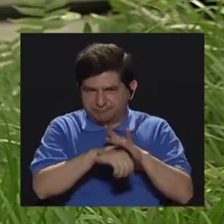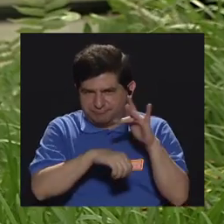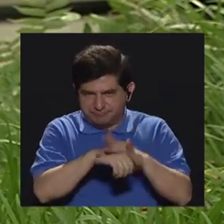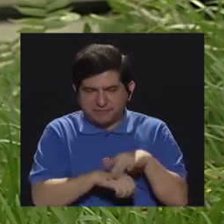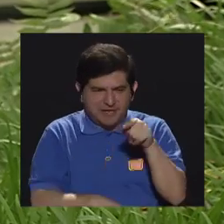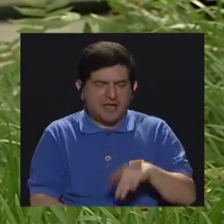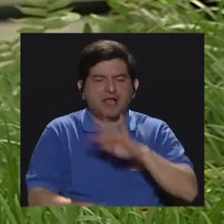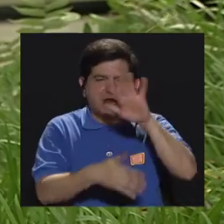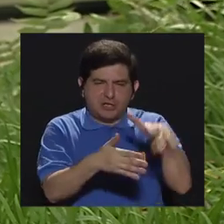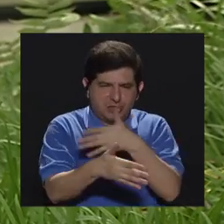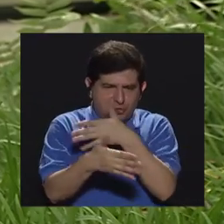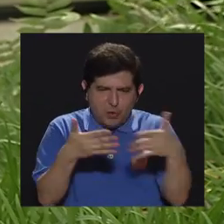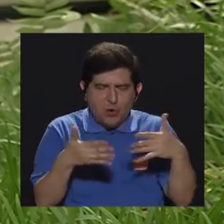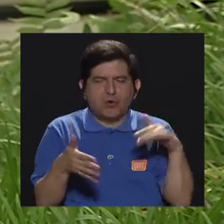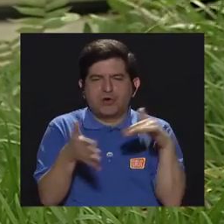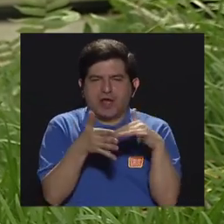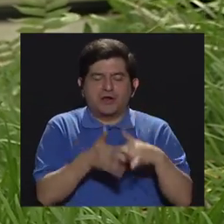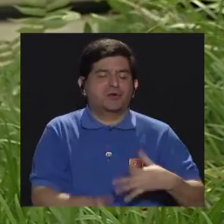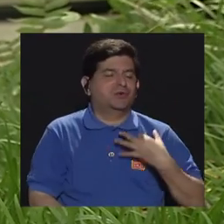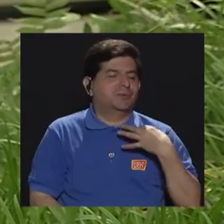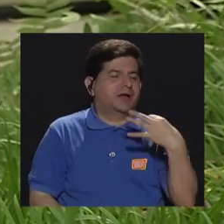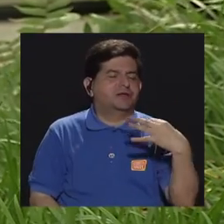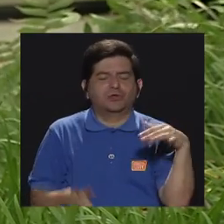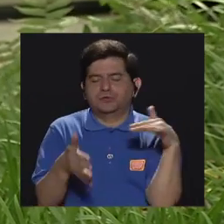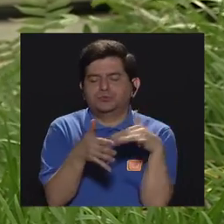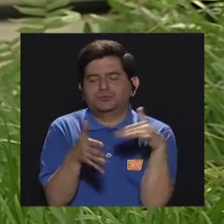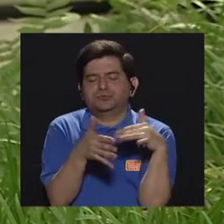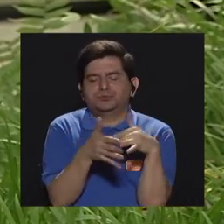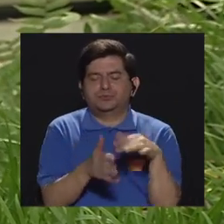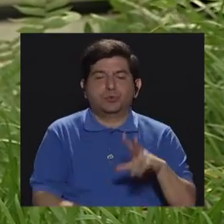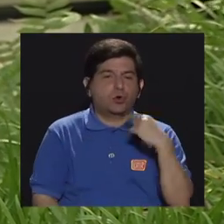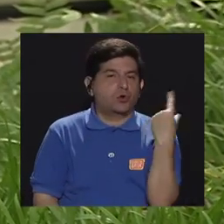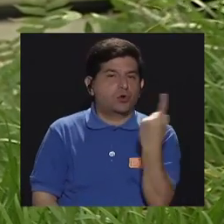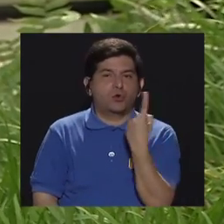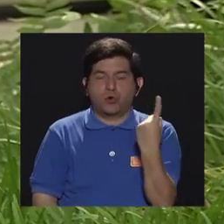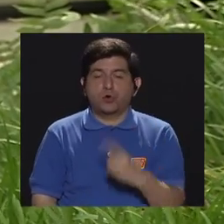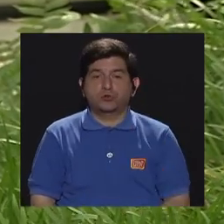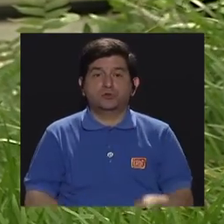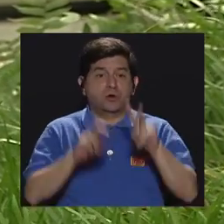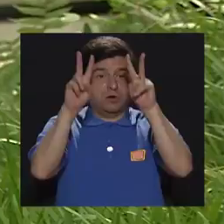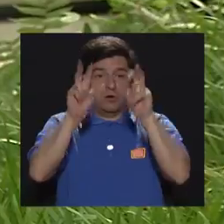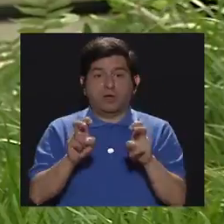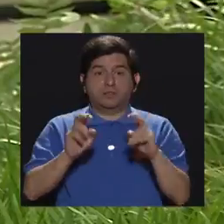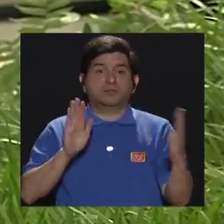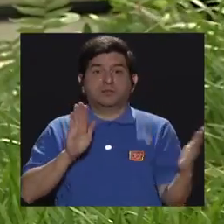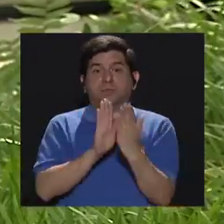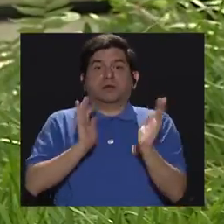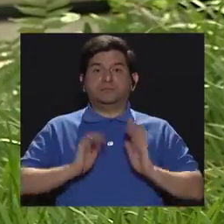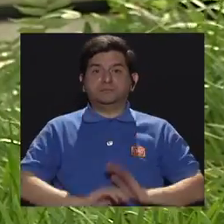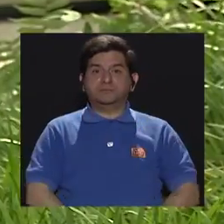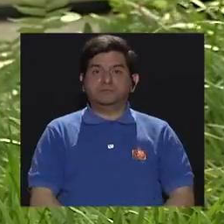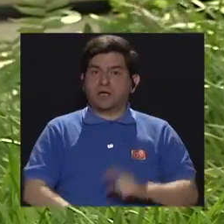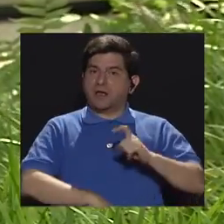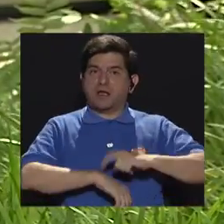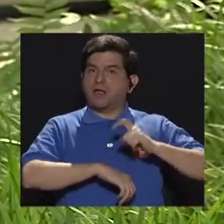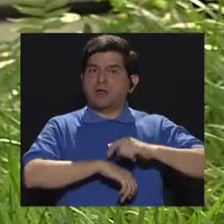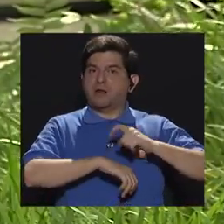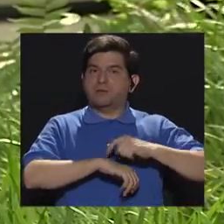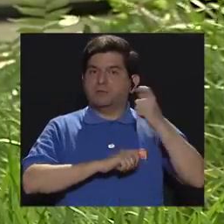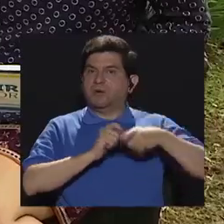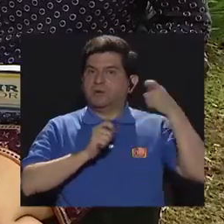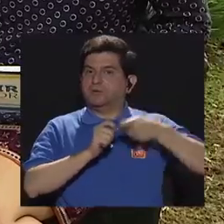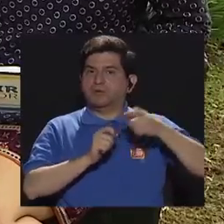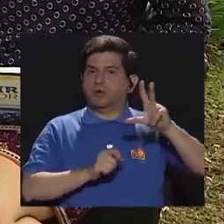y hacerle un horario de estudio para que él todos los días estudie. Que no solamente se enfrente a los exámenes, cuando sea la época de